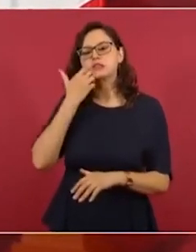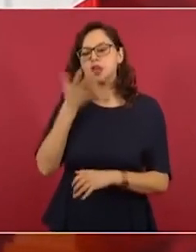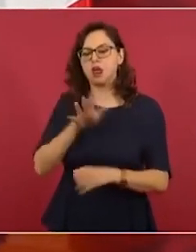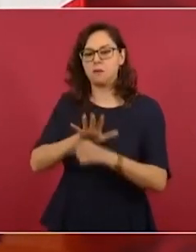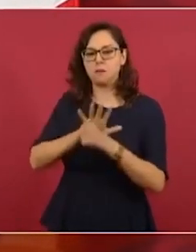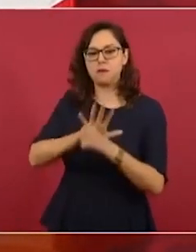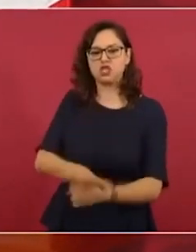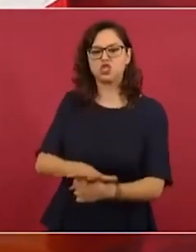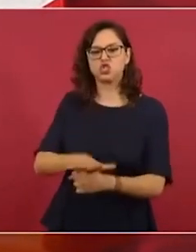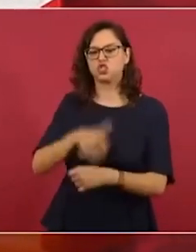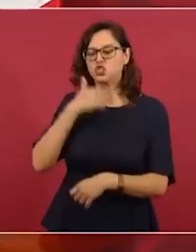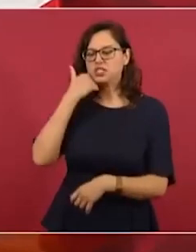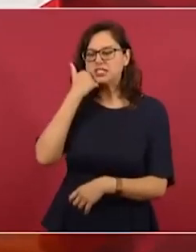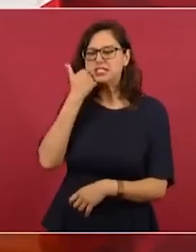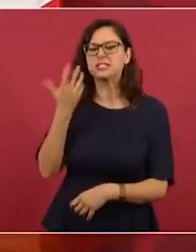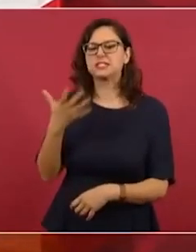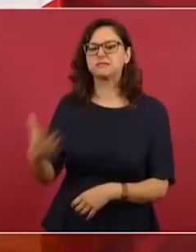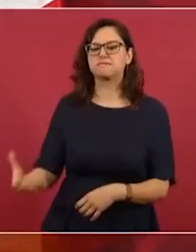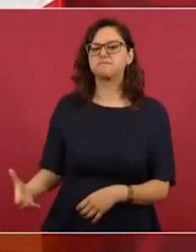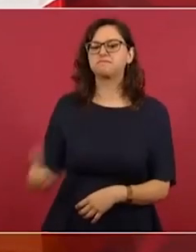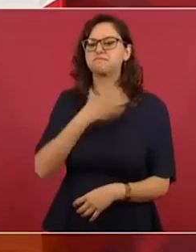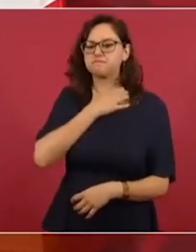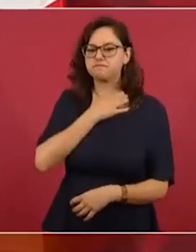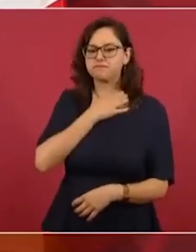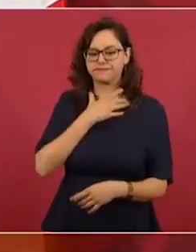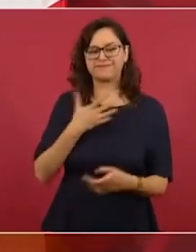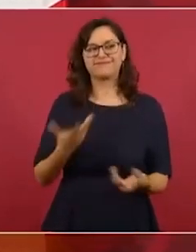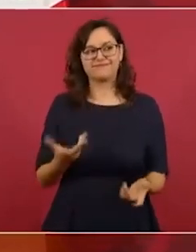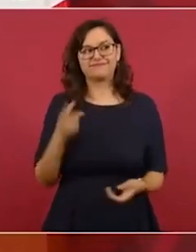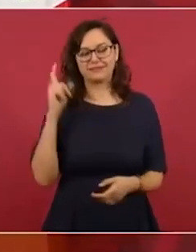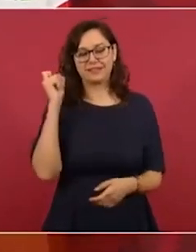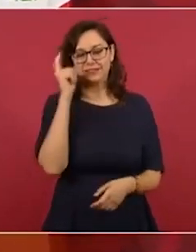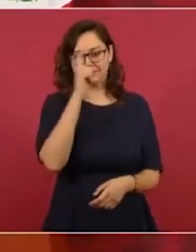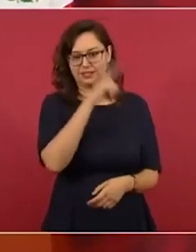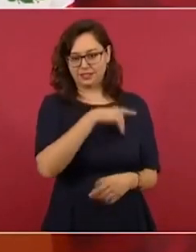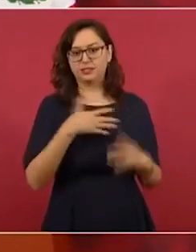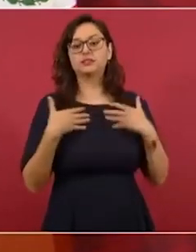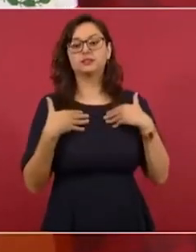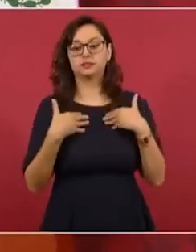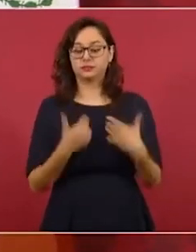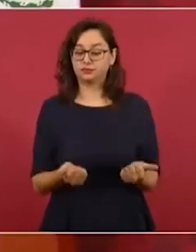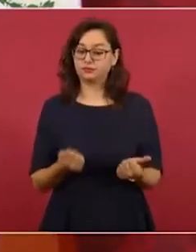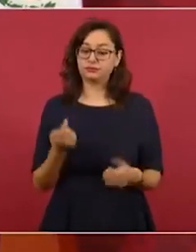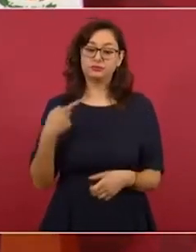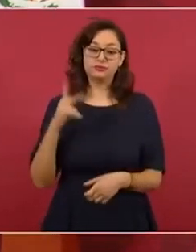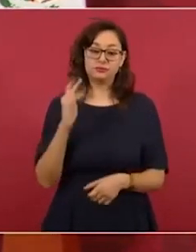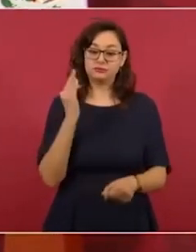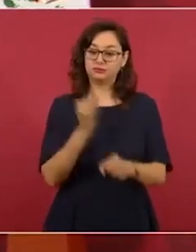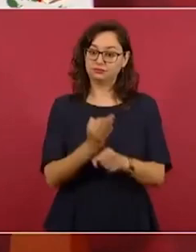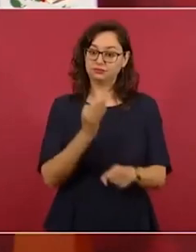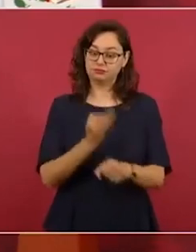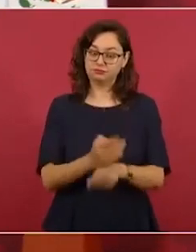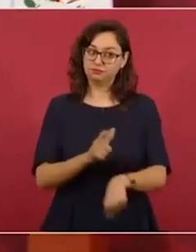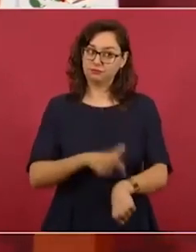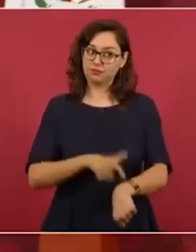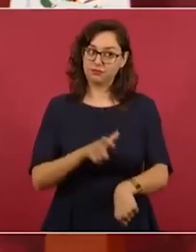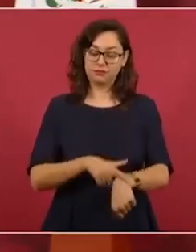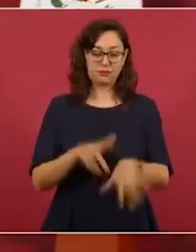presionando pero ya es tiempo de cambios y decirle al presidente Biden